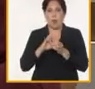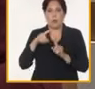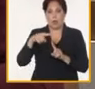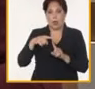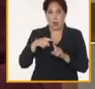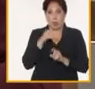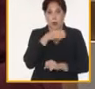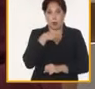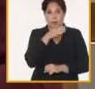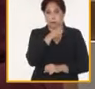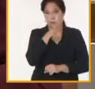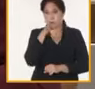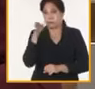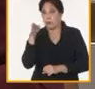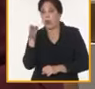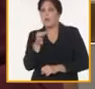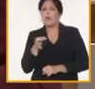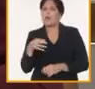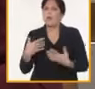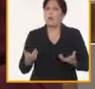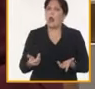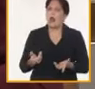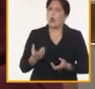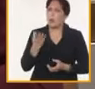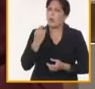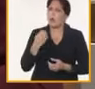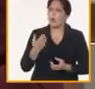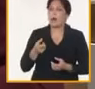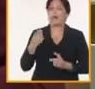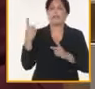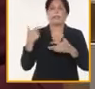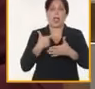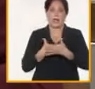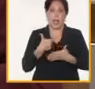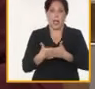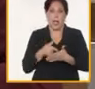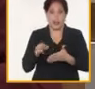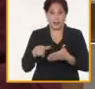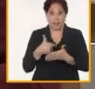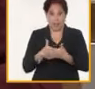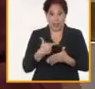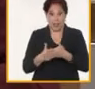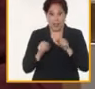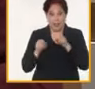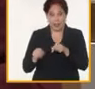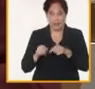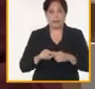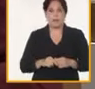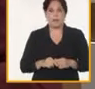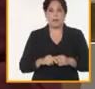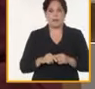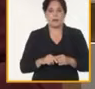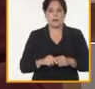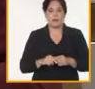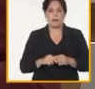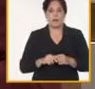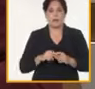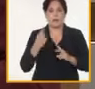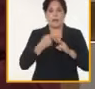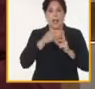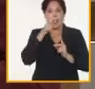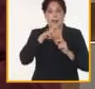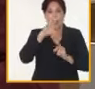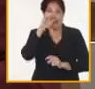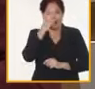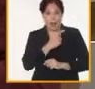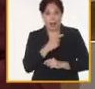¿qué municipio fue Joel? Yatera en Yatera prácticamente en